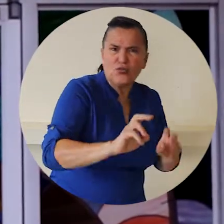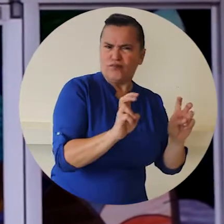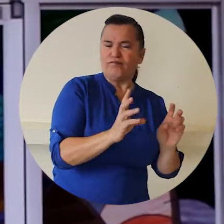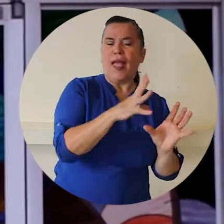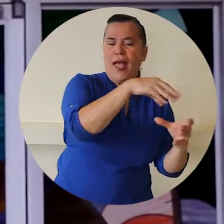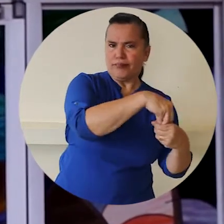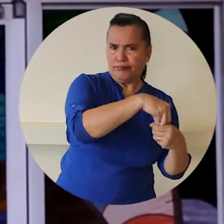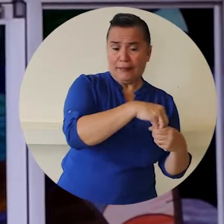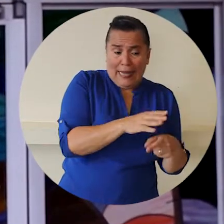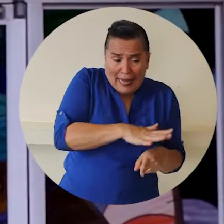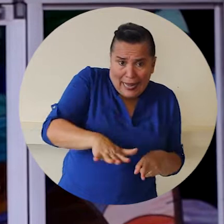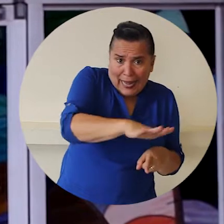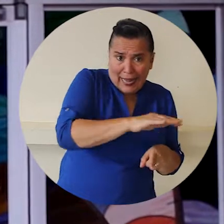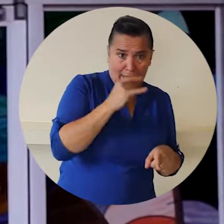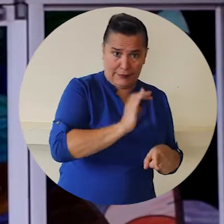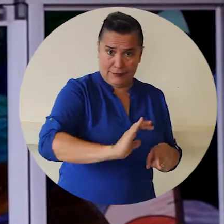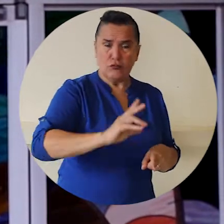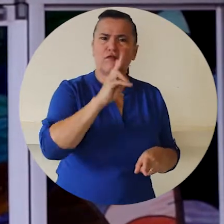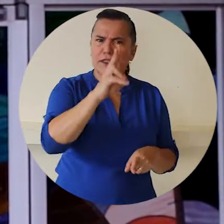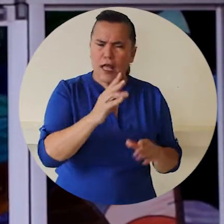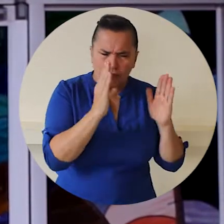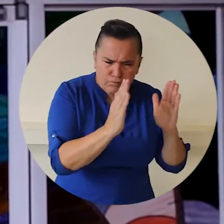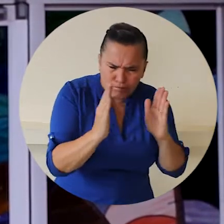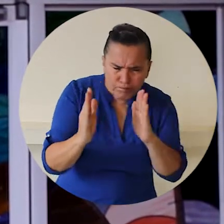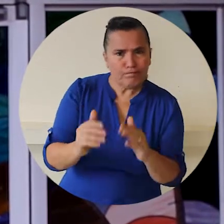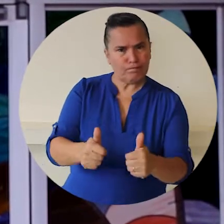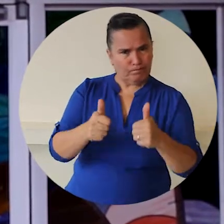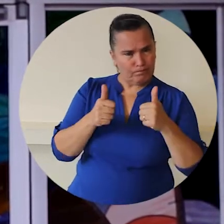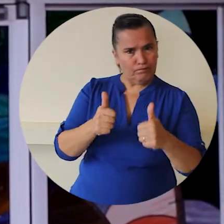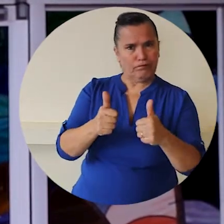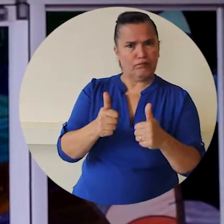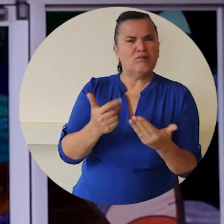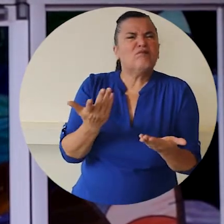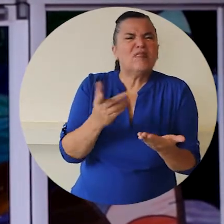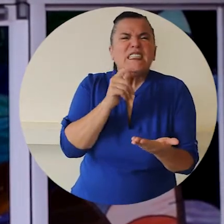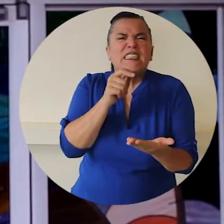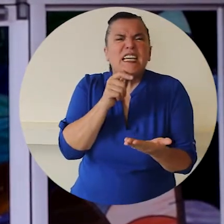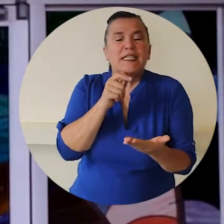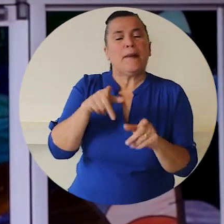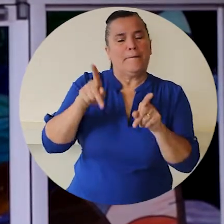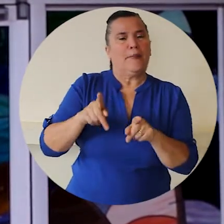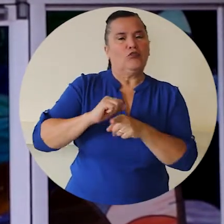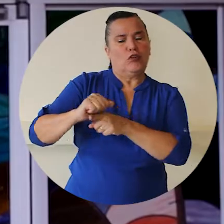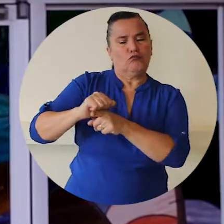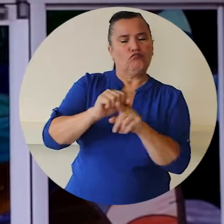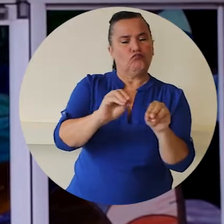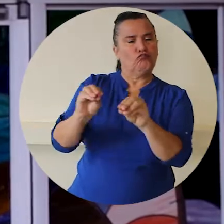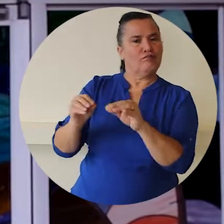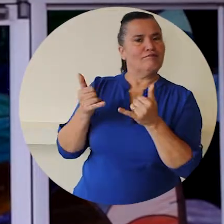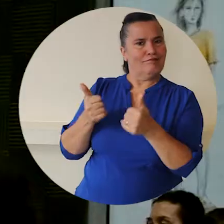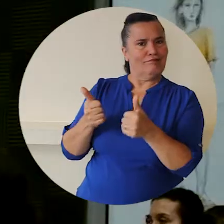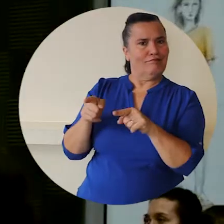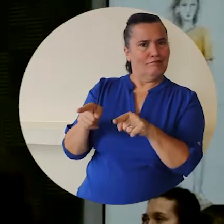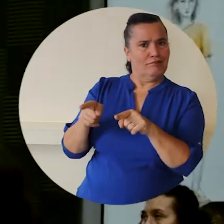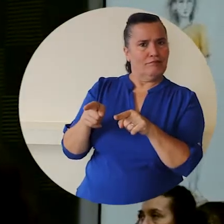estos niños en un tema de inclusión, donde ellos van a estar verdaderamente atendidos por personas